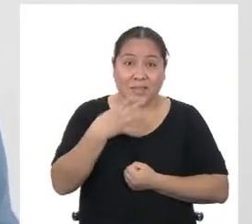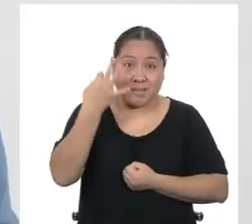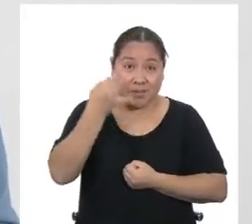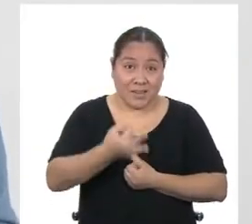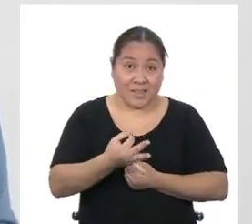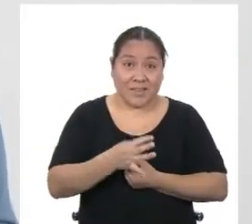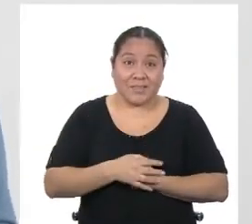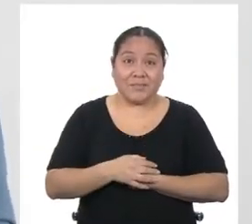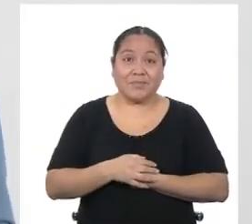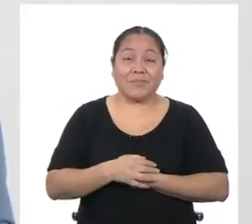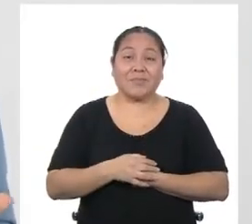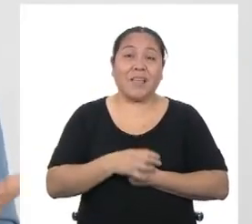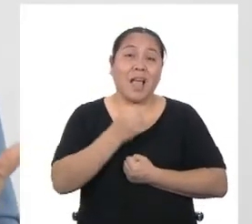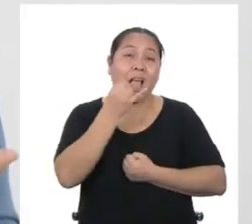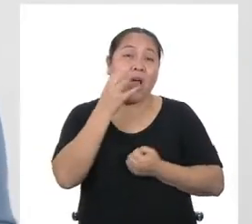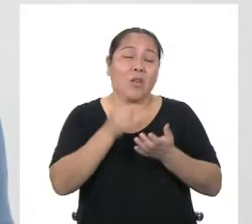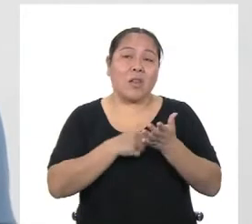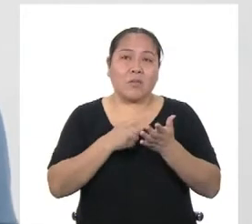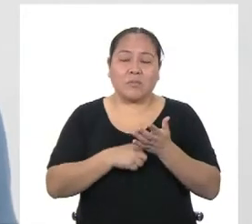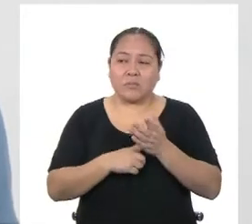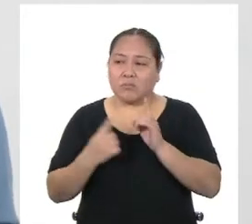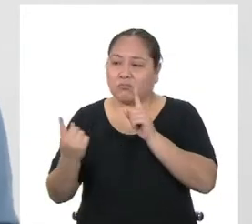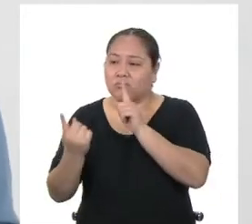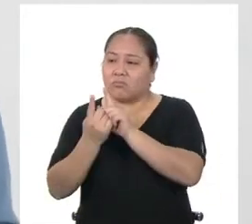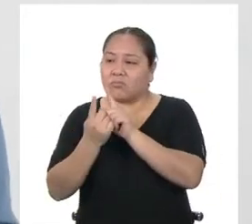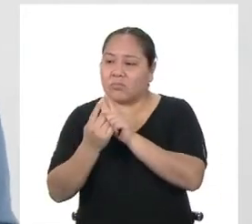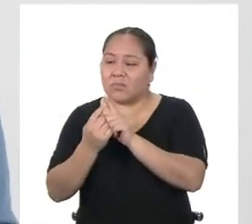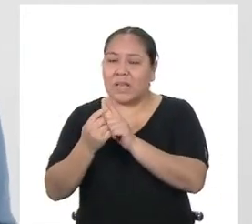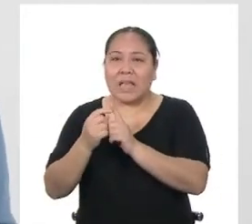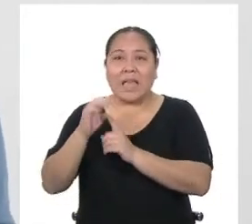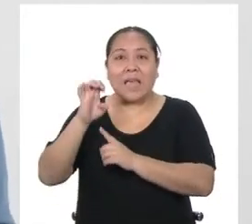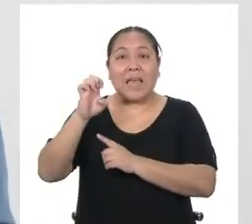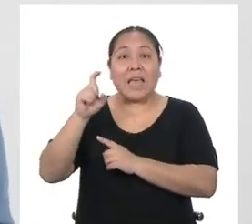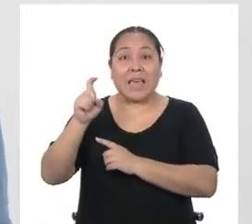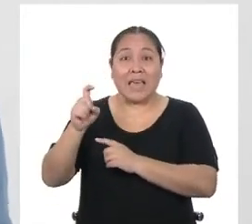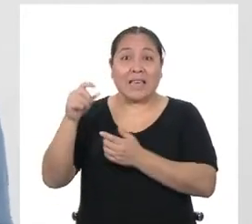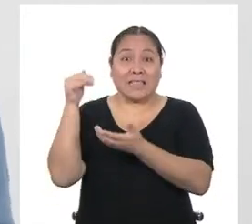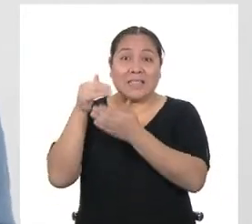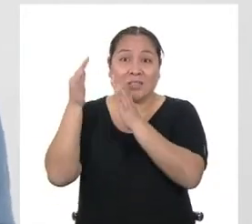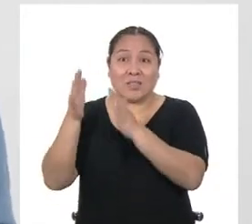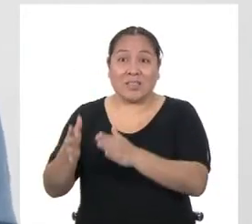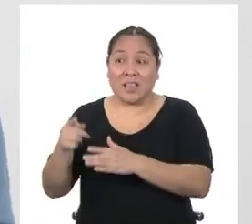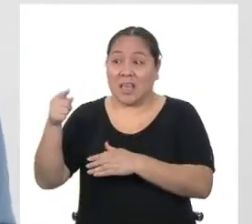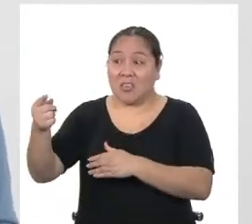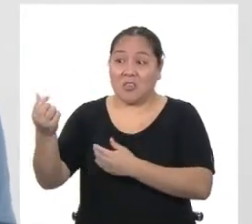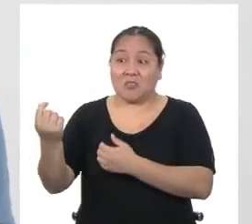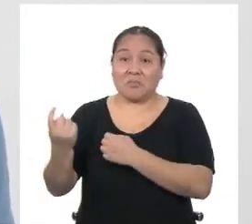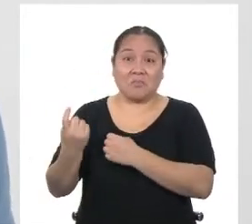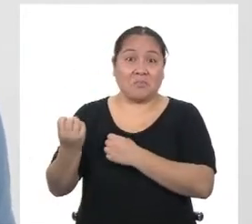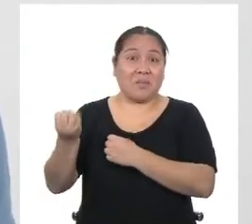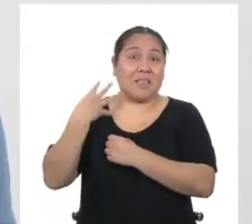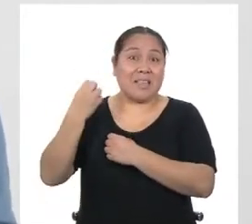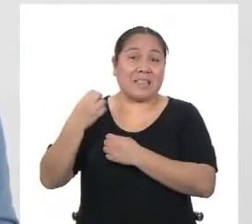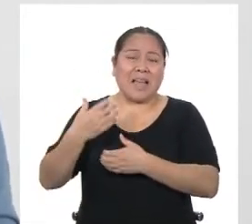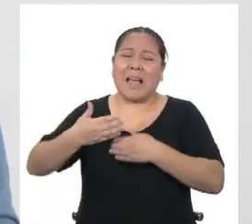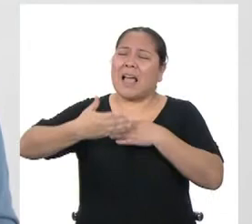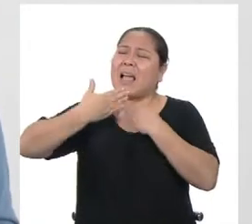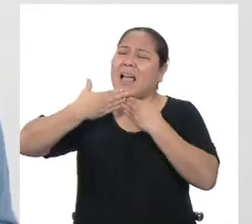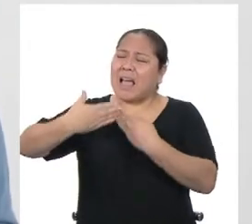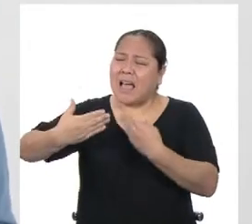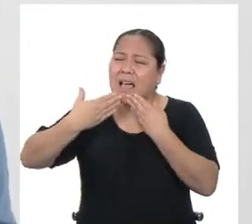Yanira. A veces me encuentro con exalumnos y no sabes cómo me agradecen por haber enseñado la matemática